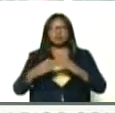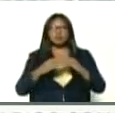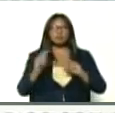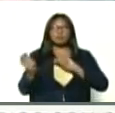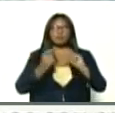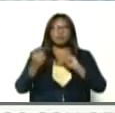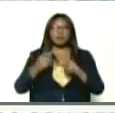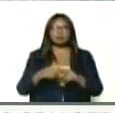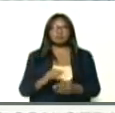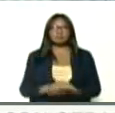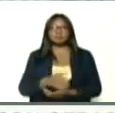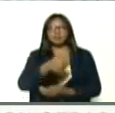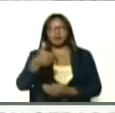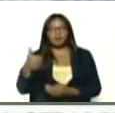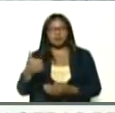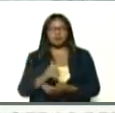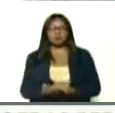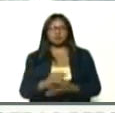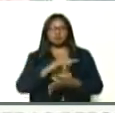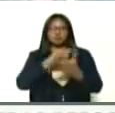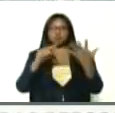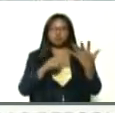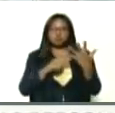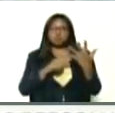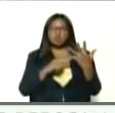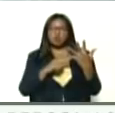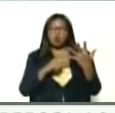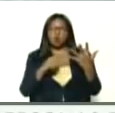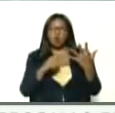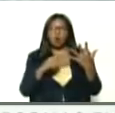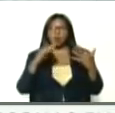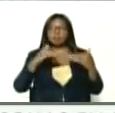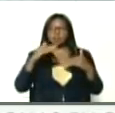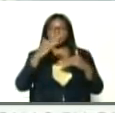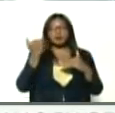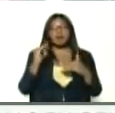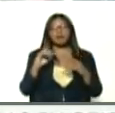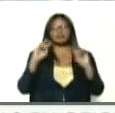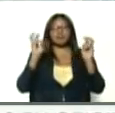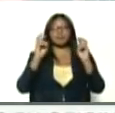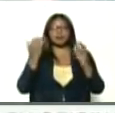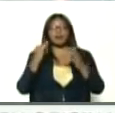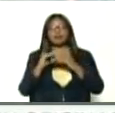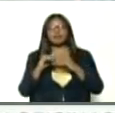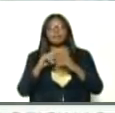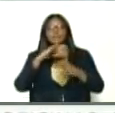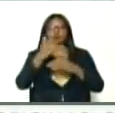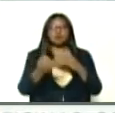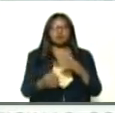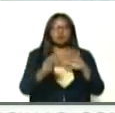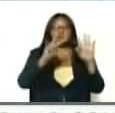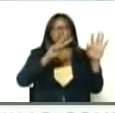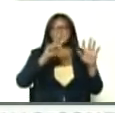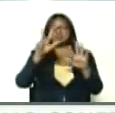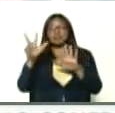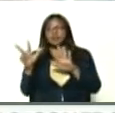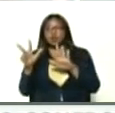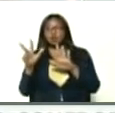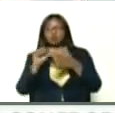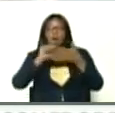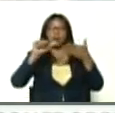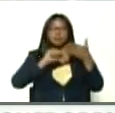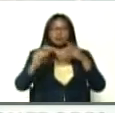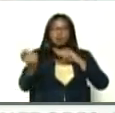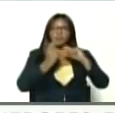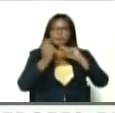debate, título por título, son cinco títulos, que tiene, este proyecto, de ley orgánica, son 68 artículos, que están sometidos, en este momento, al